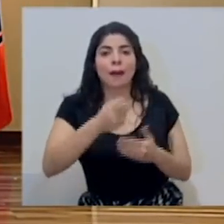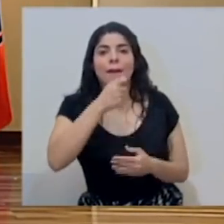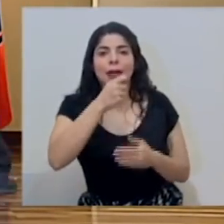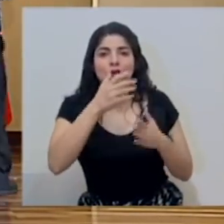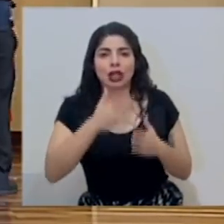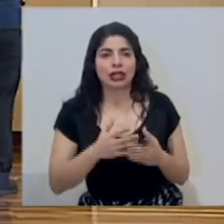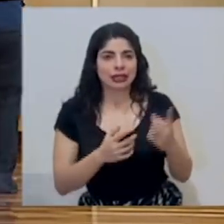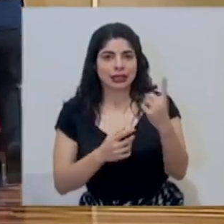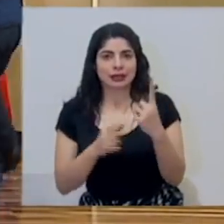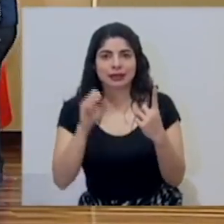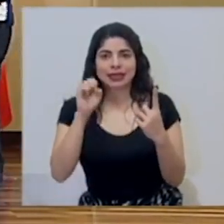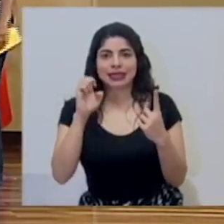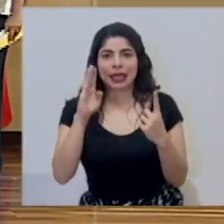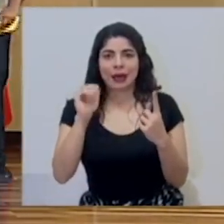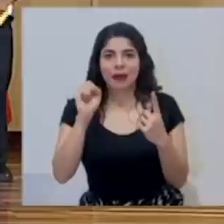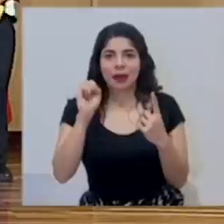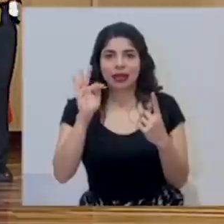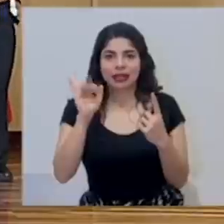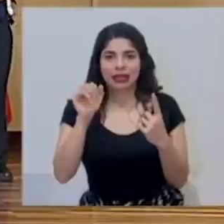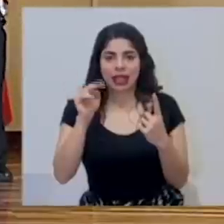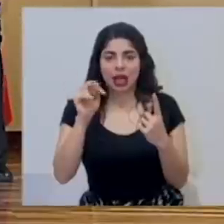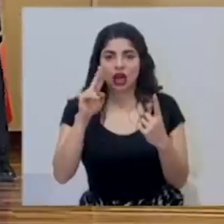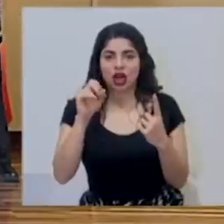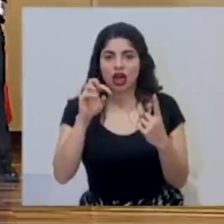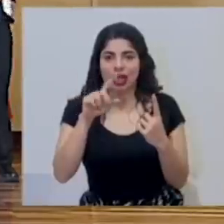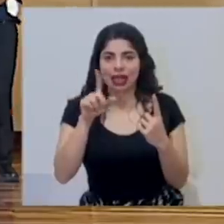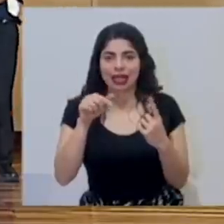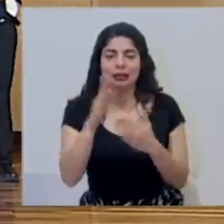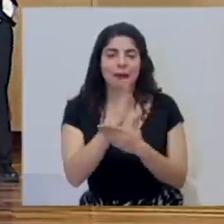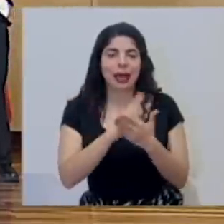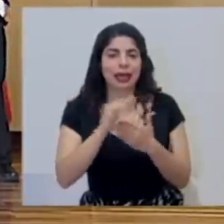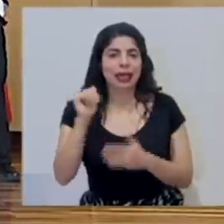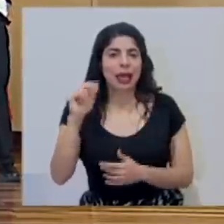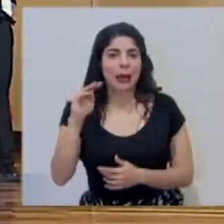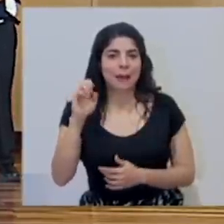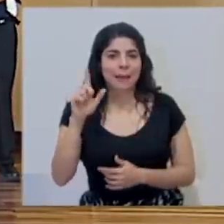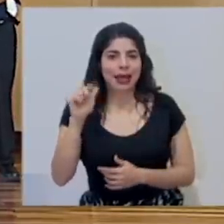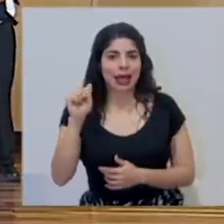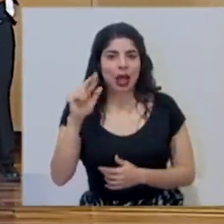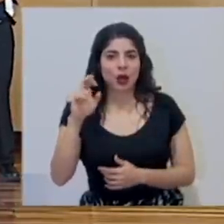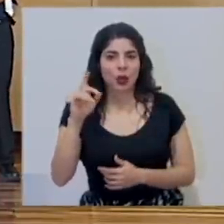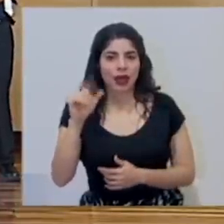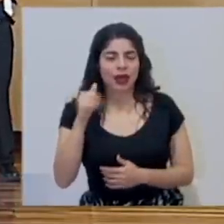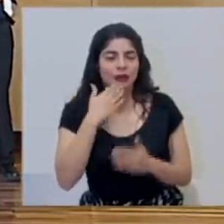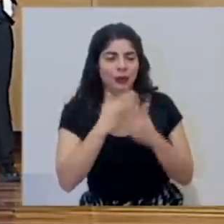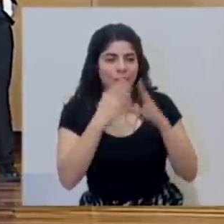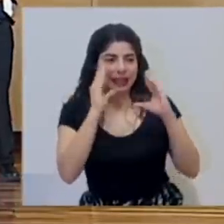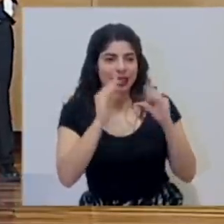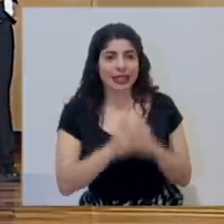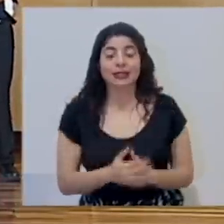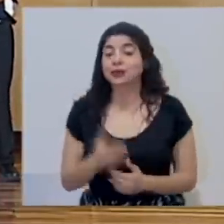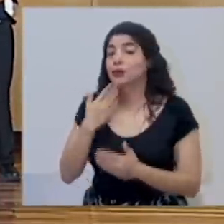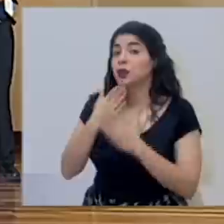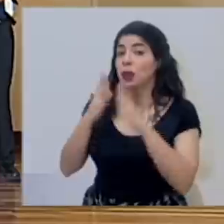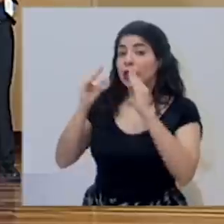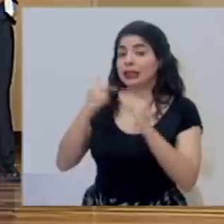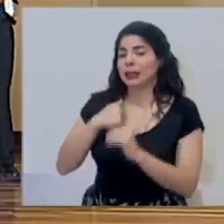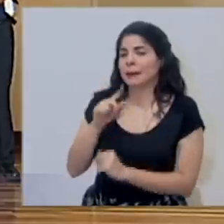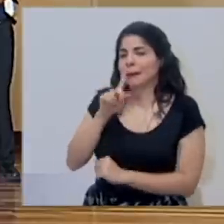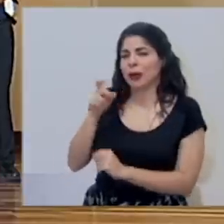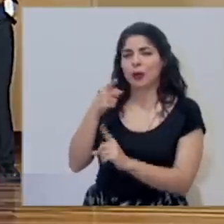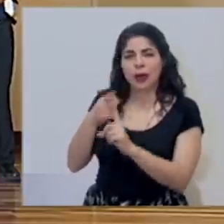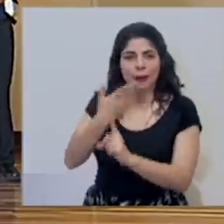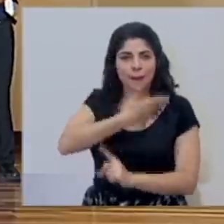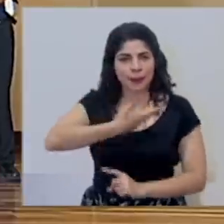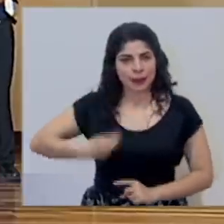siguiente colega, Sebastián Rodríguez, de ameliarrueda.com. Buenas tardes. Buenas tardes. Mi pregunta es para el señor presidente.